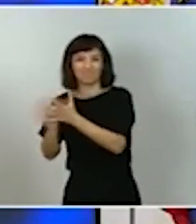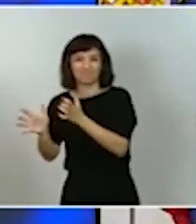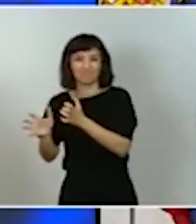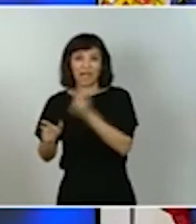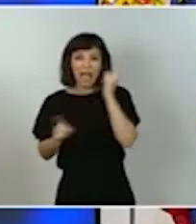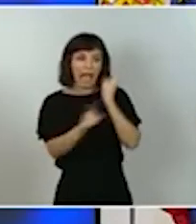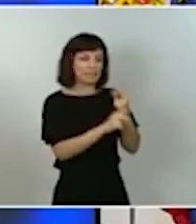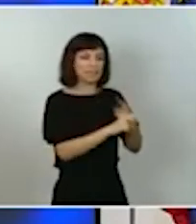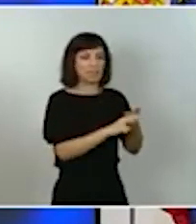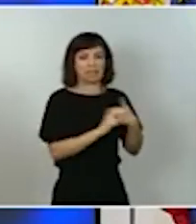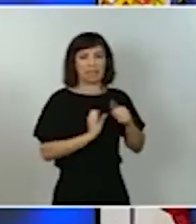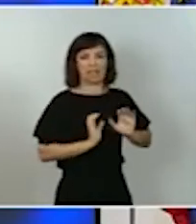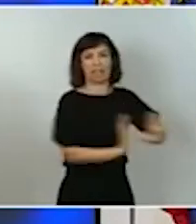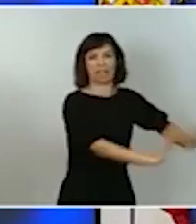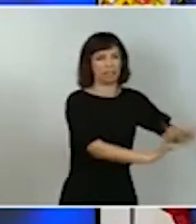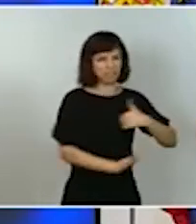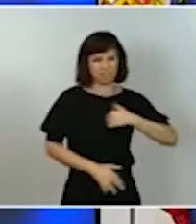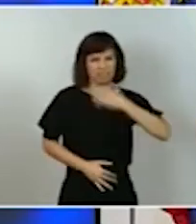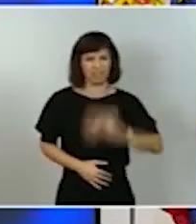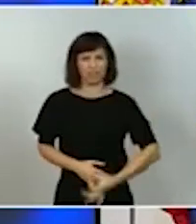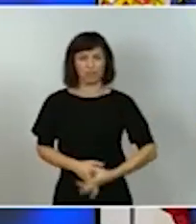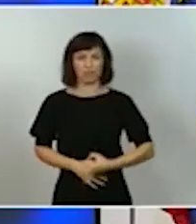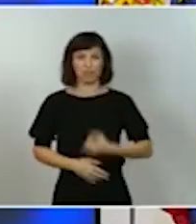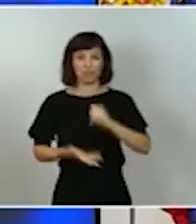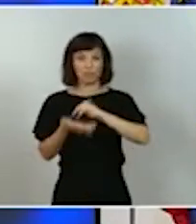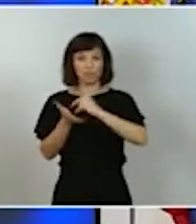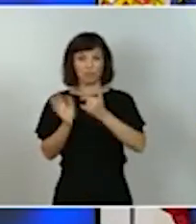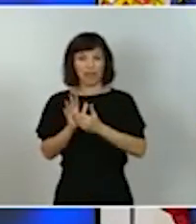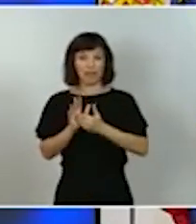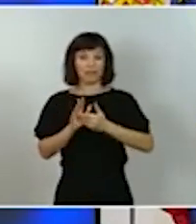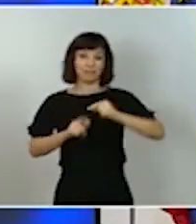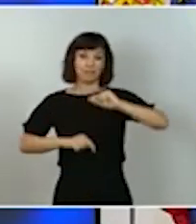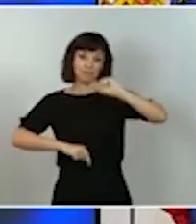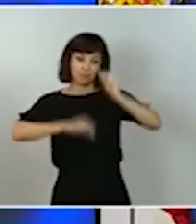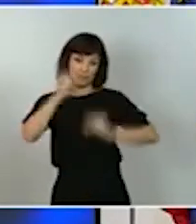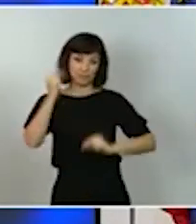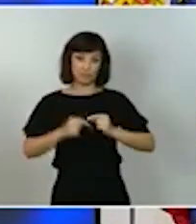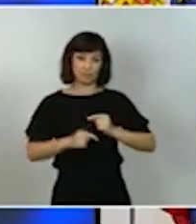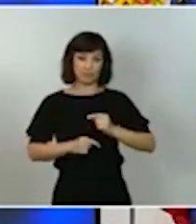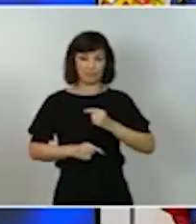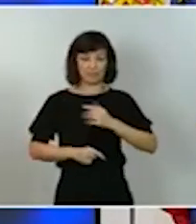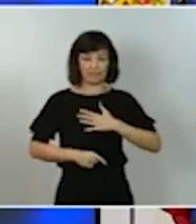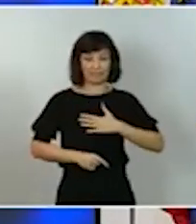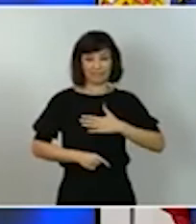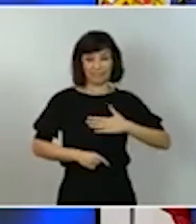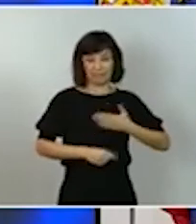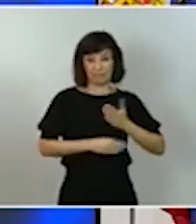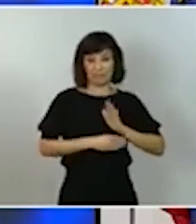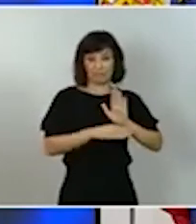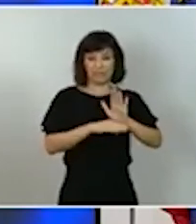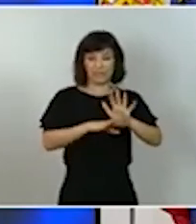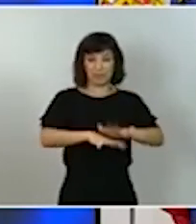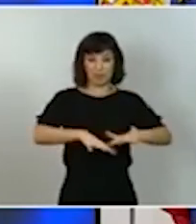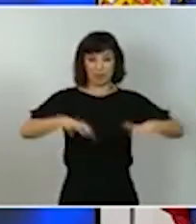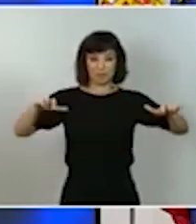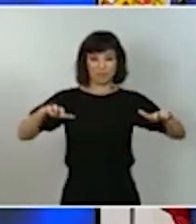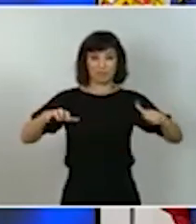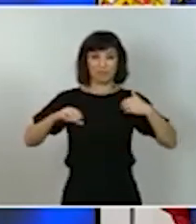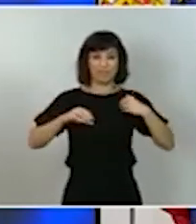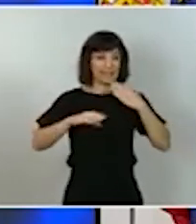el plan que hoy presentamos los presupuestos generales que presentaremos a las cortes generales que lo activan precisamente este plan